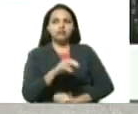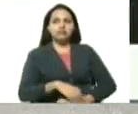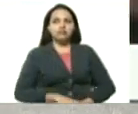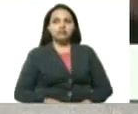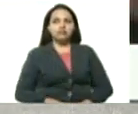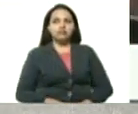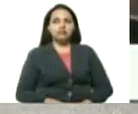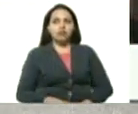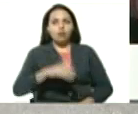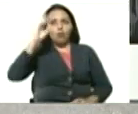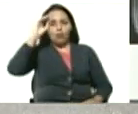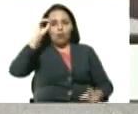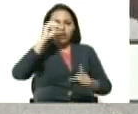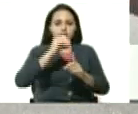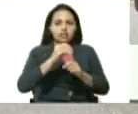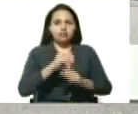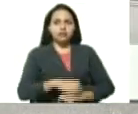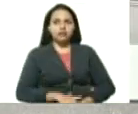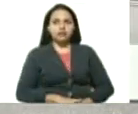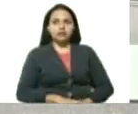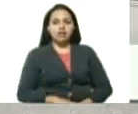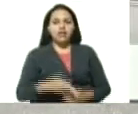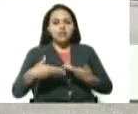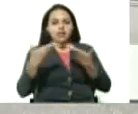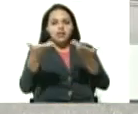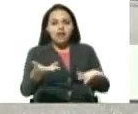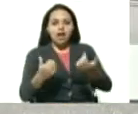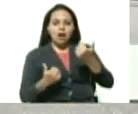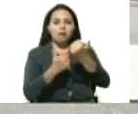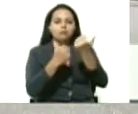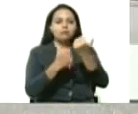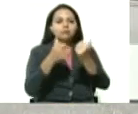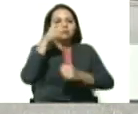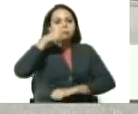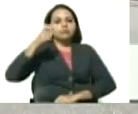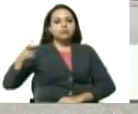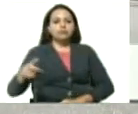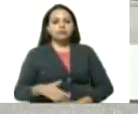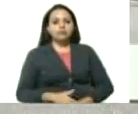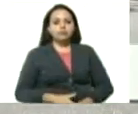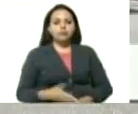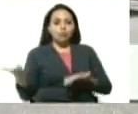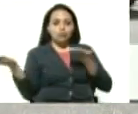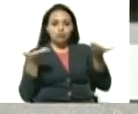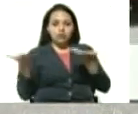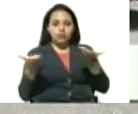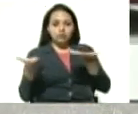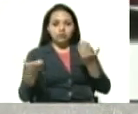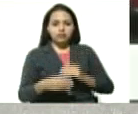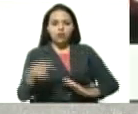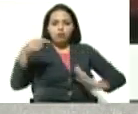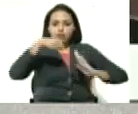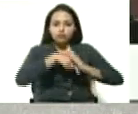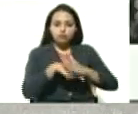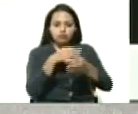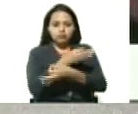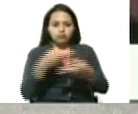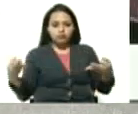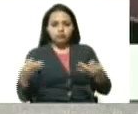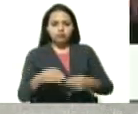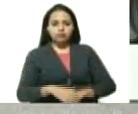con el objeto de prestarle ese apoyo a nuestro pueblo, un servicio de profunda calidad,